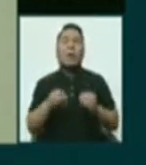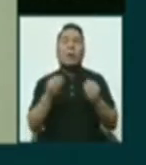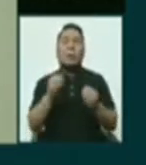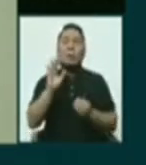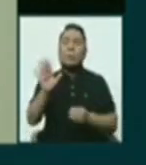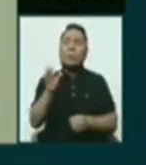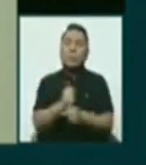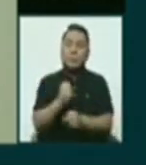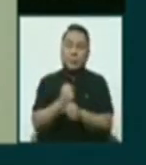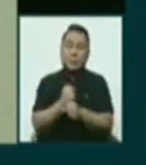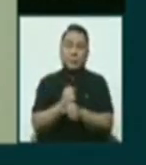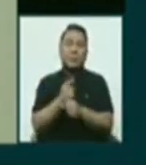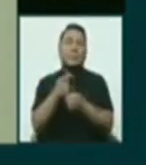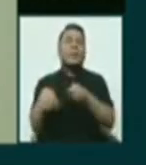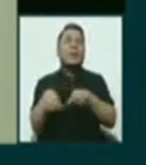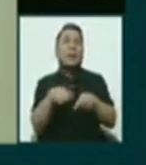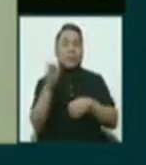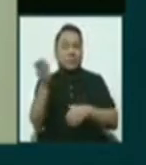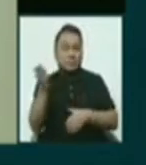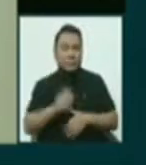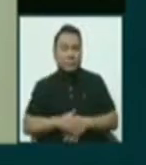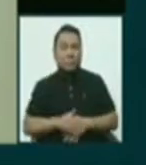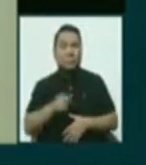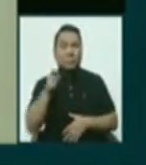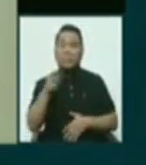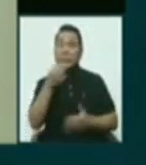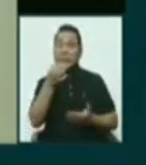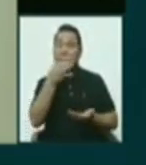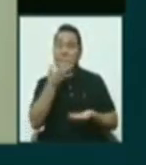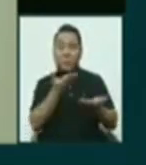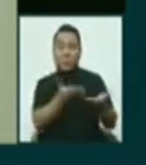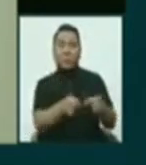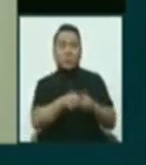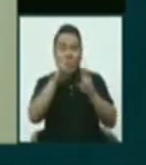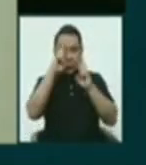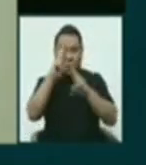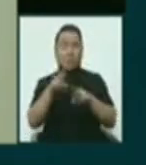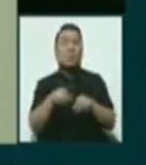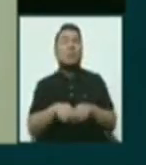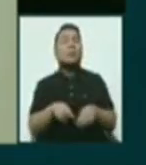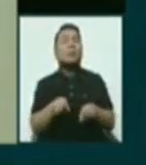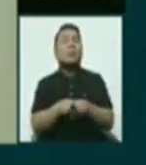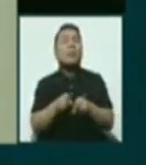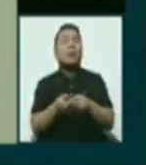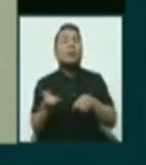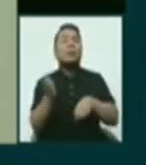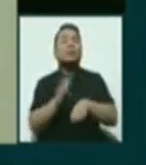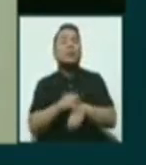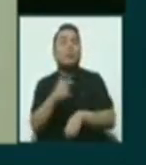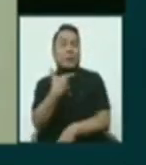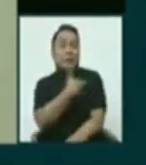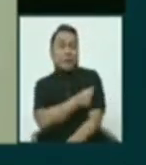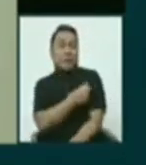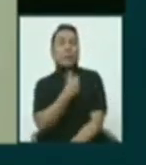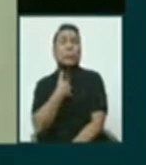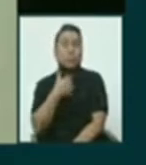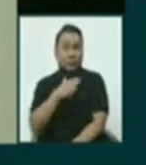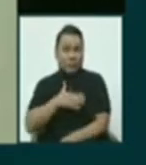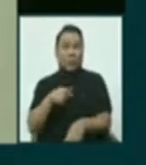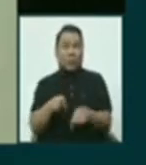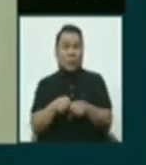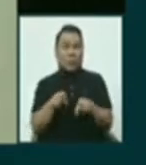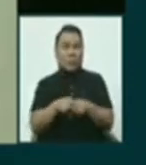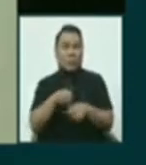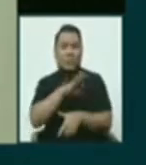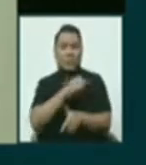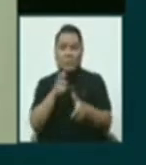trabajo que hacen ellos para la medicina y respecto a la vacuna también. La vacuna también vamos a estar ahí fiscalizando de